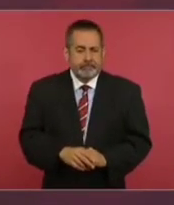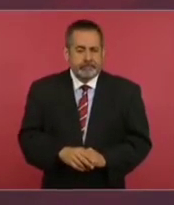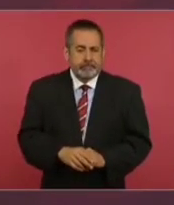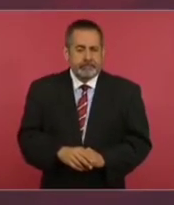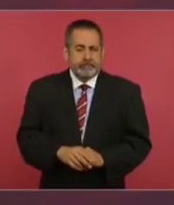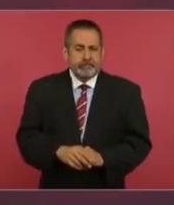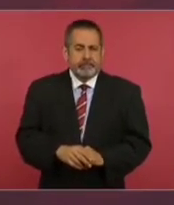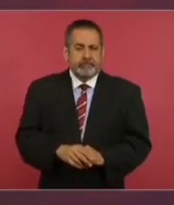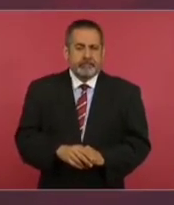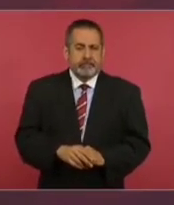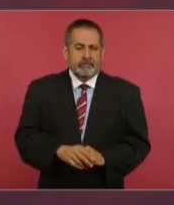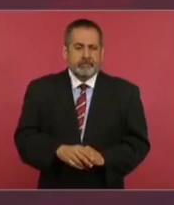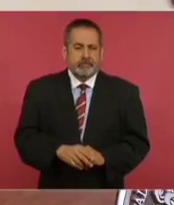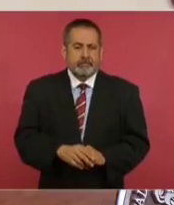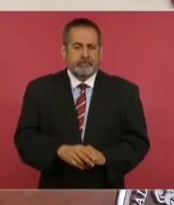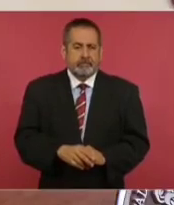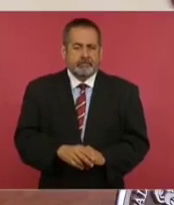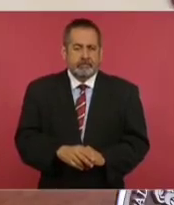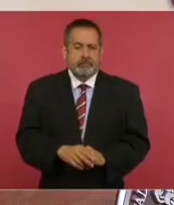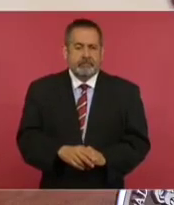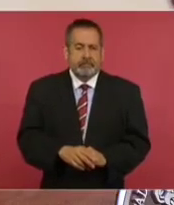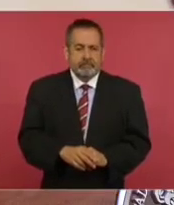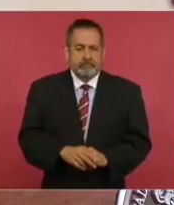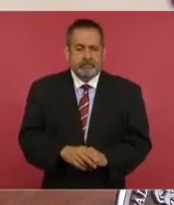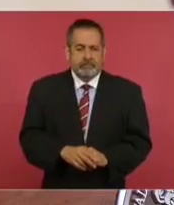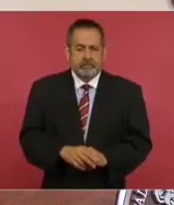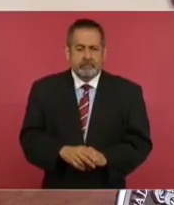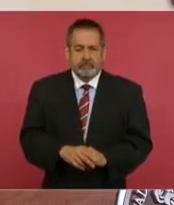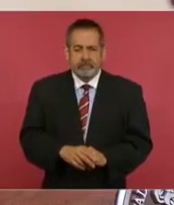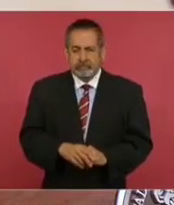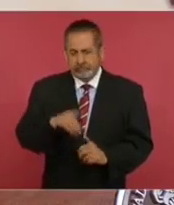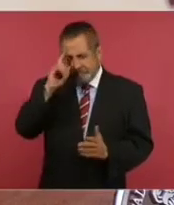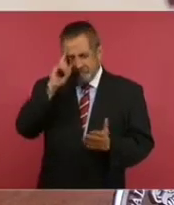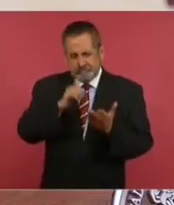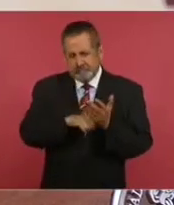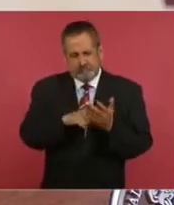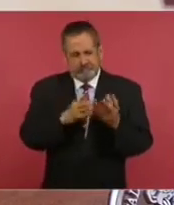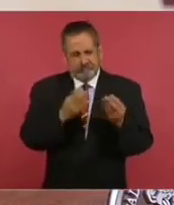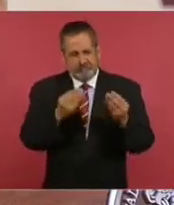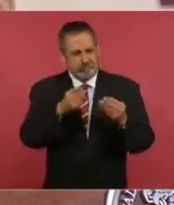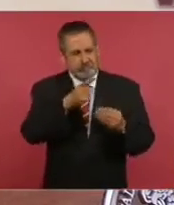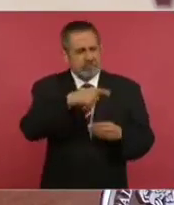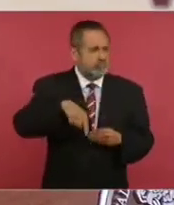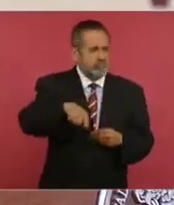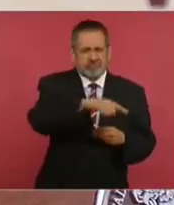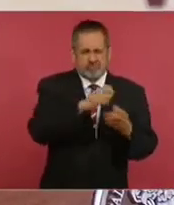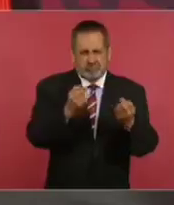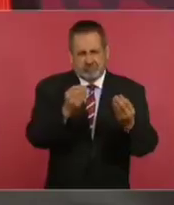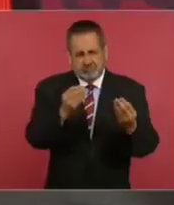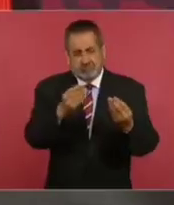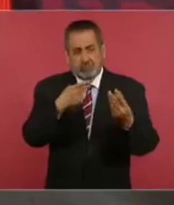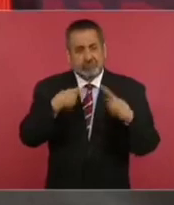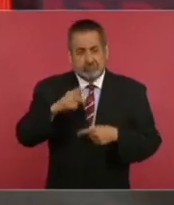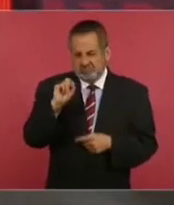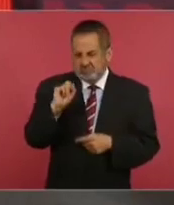varios, muchos enojados con eso,